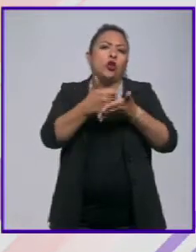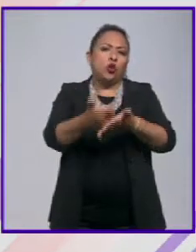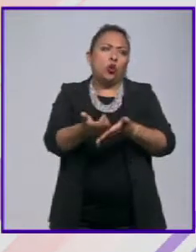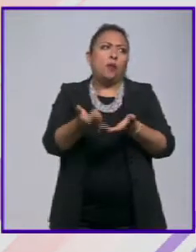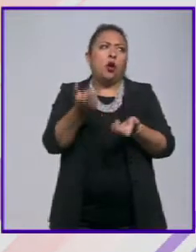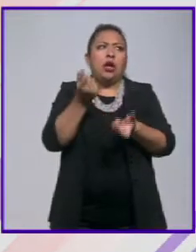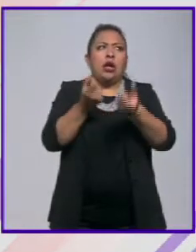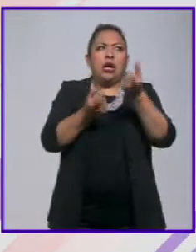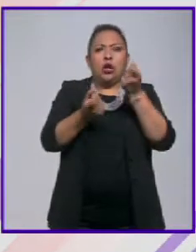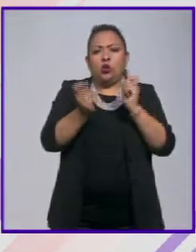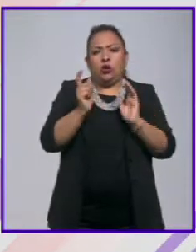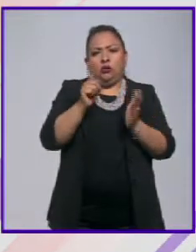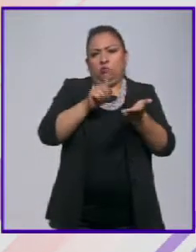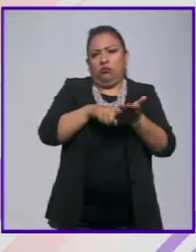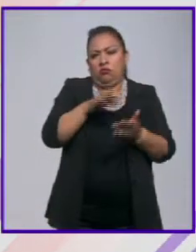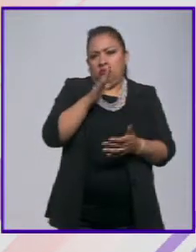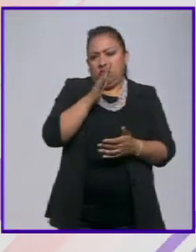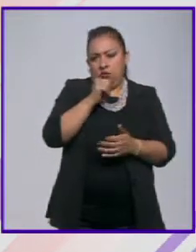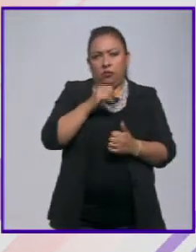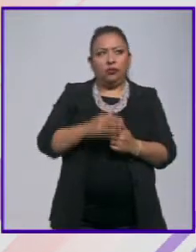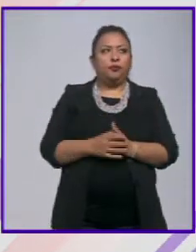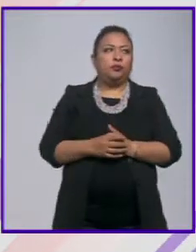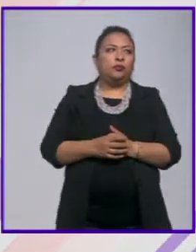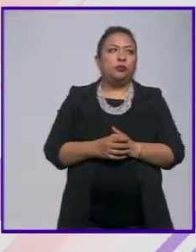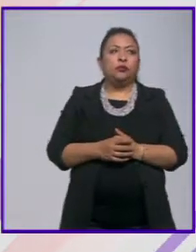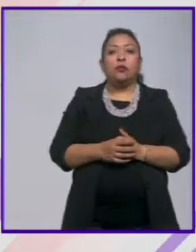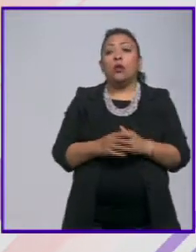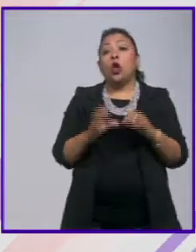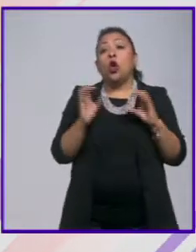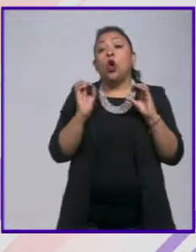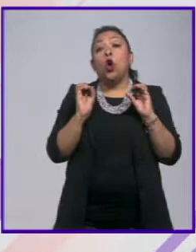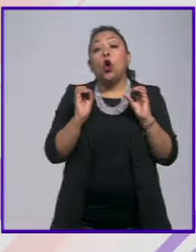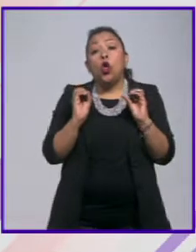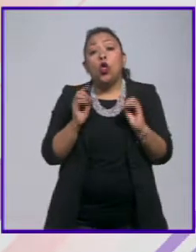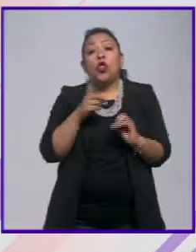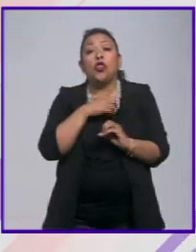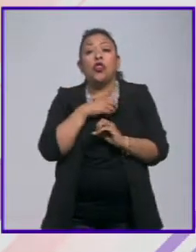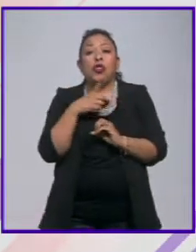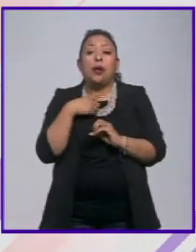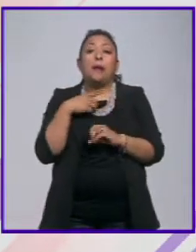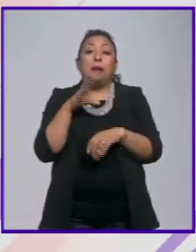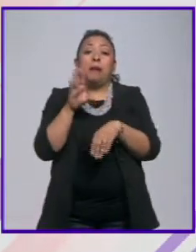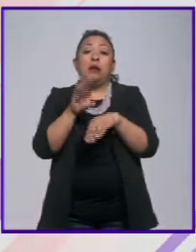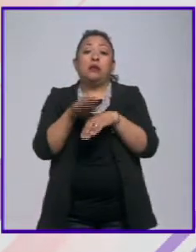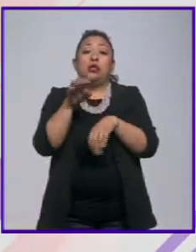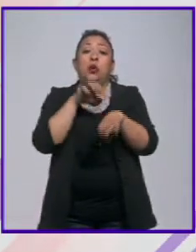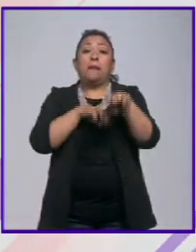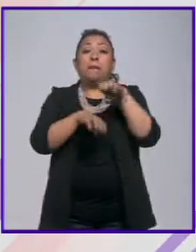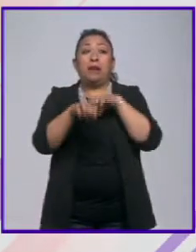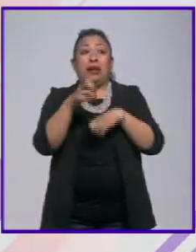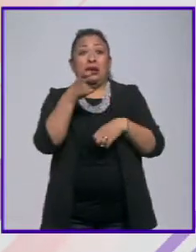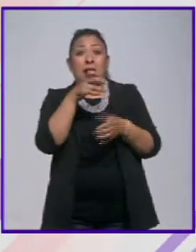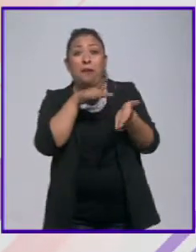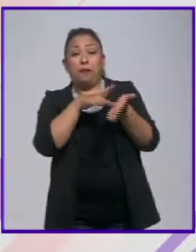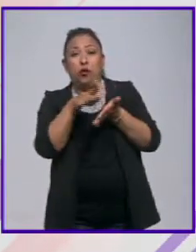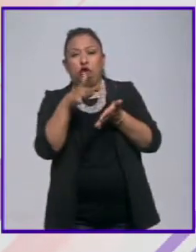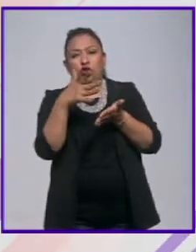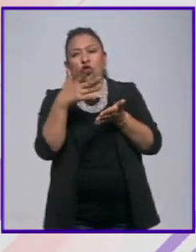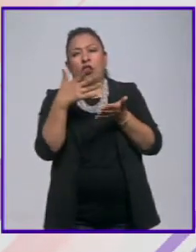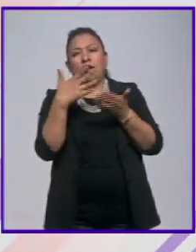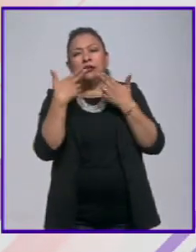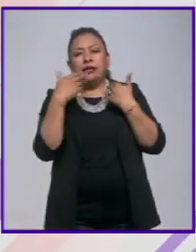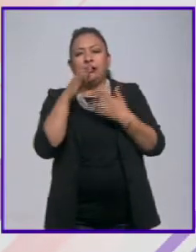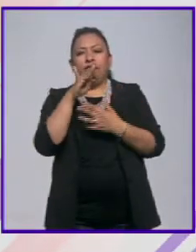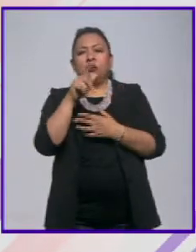que no están contempladas o tendría que permitirse que las empresas estos estímulos fiscales no abarcaran